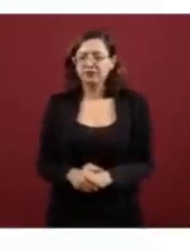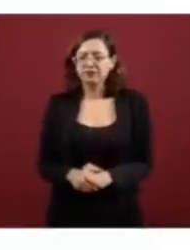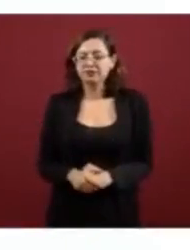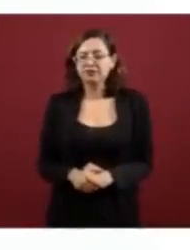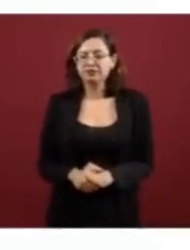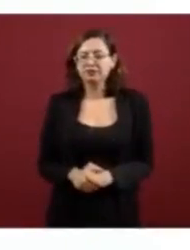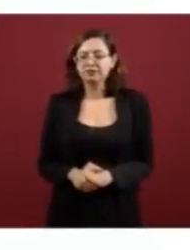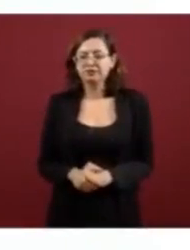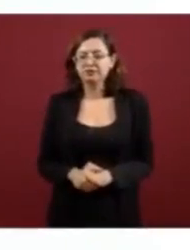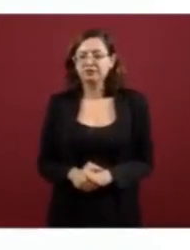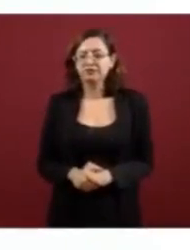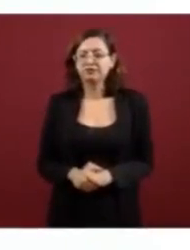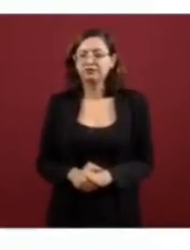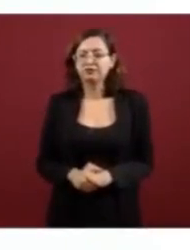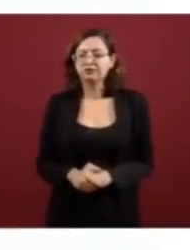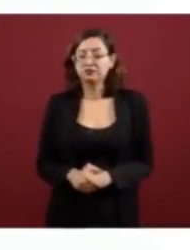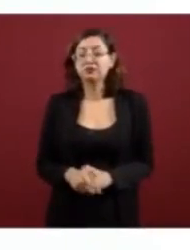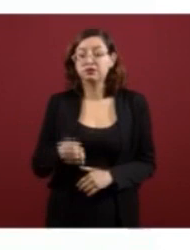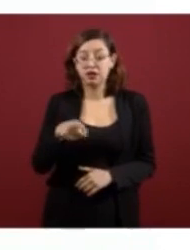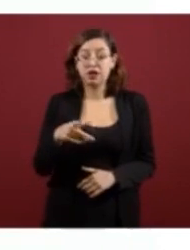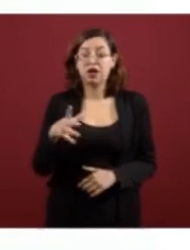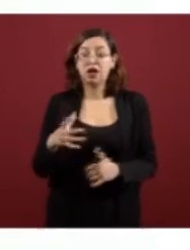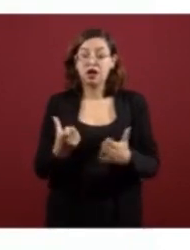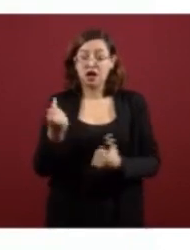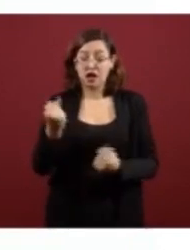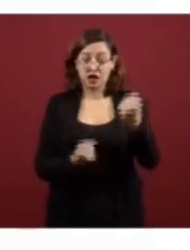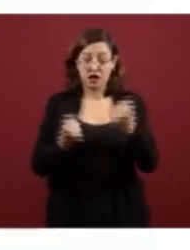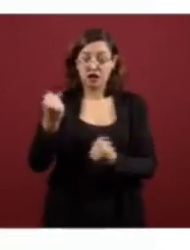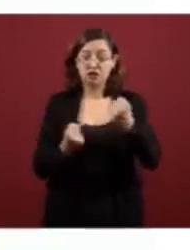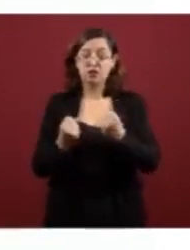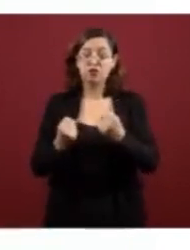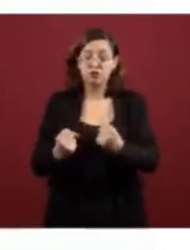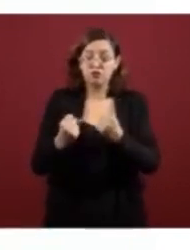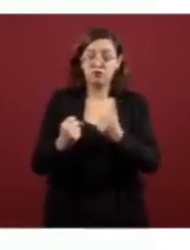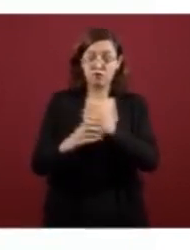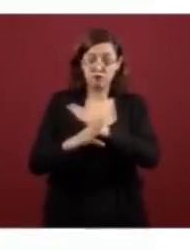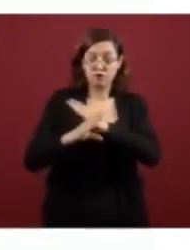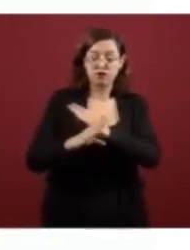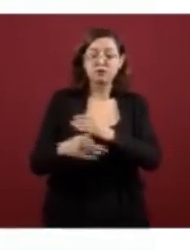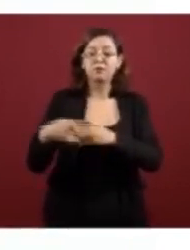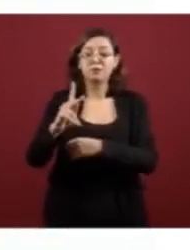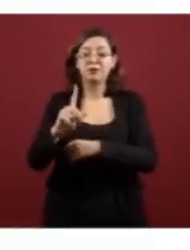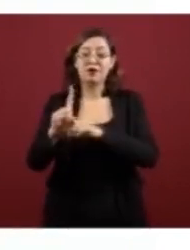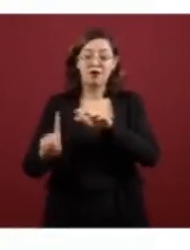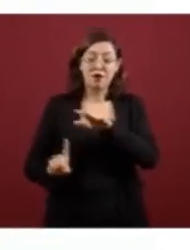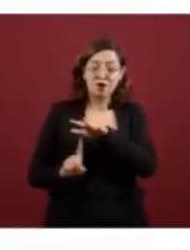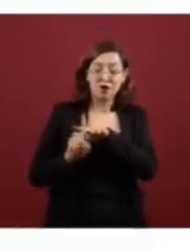A pesar de ser blindado, el tirador que va en ese vehículo en la parte superior tiene una